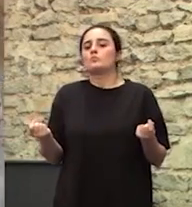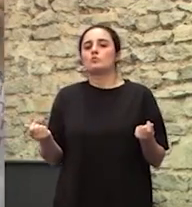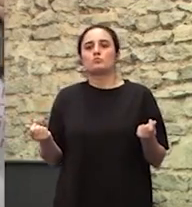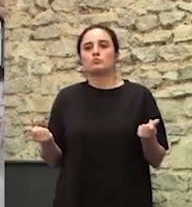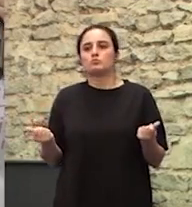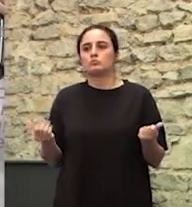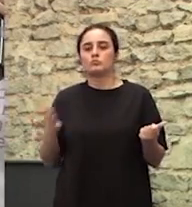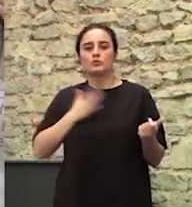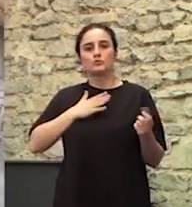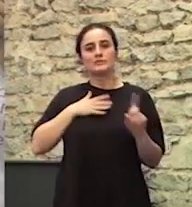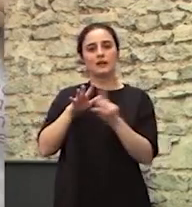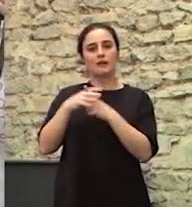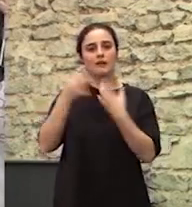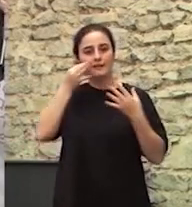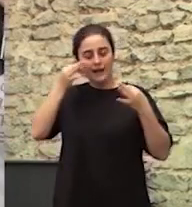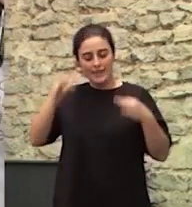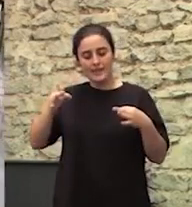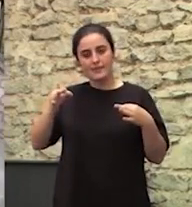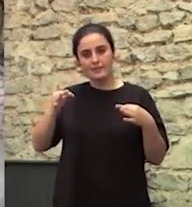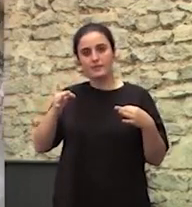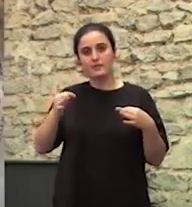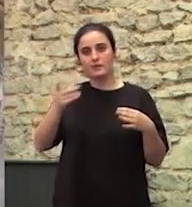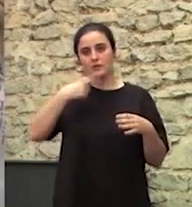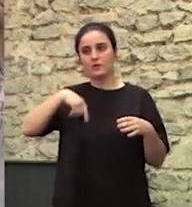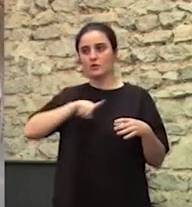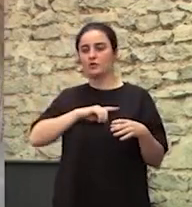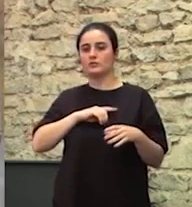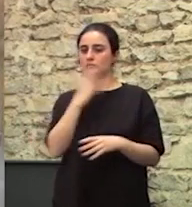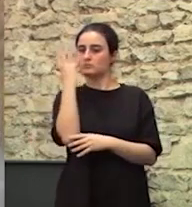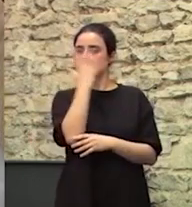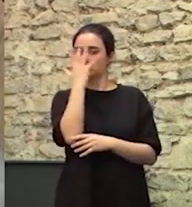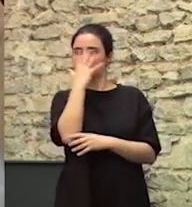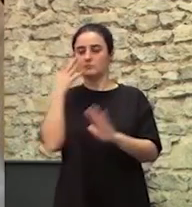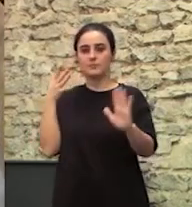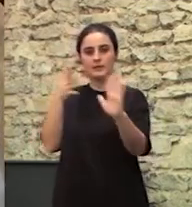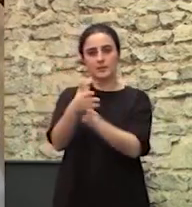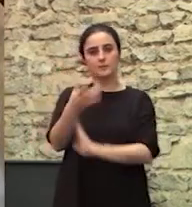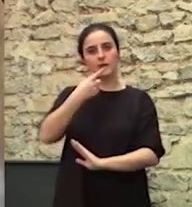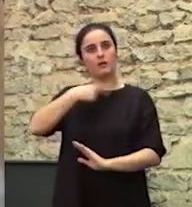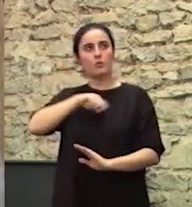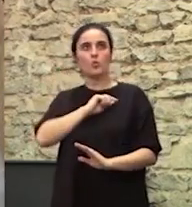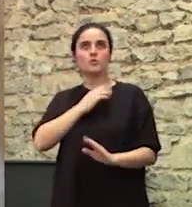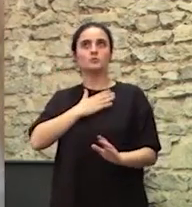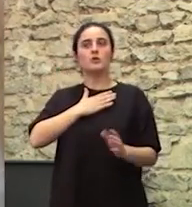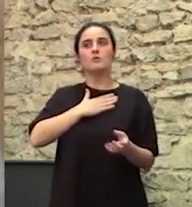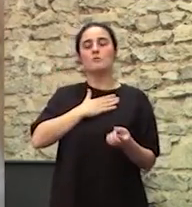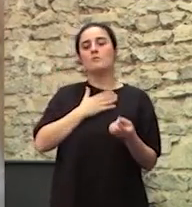que es nuestra realidad Que somos eternas sospechosas Que se cuestiona todo el rato nuestro